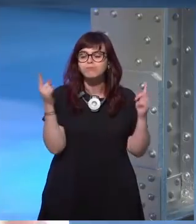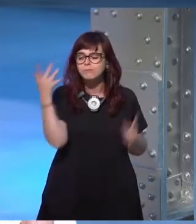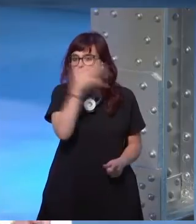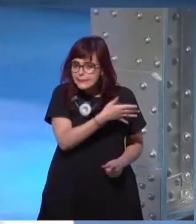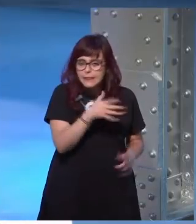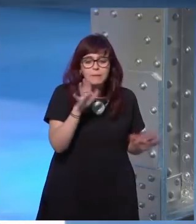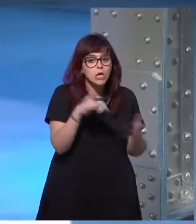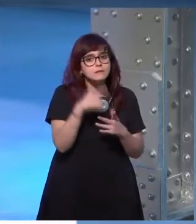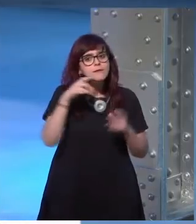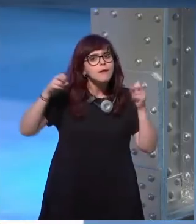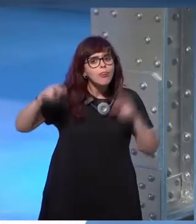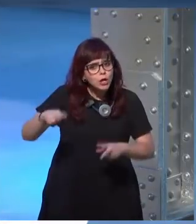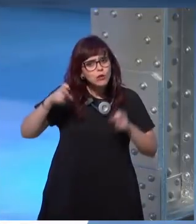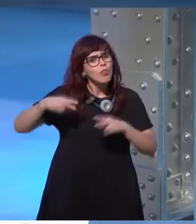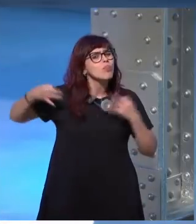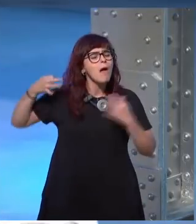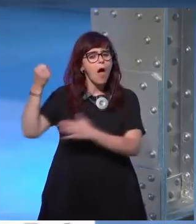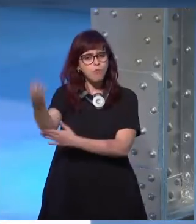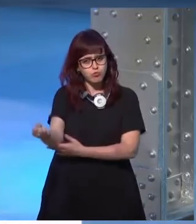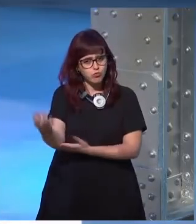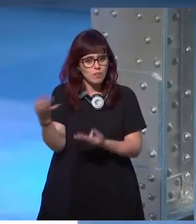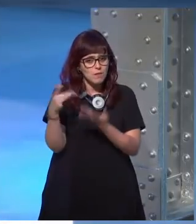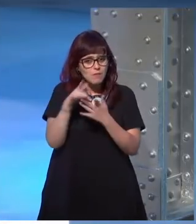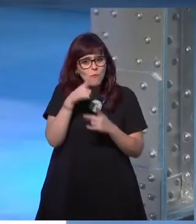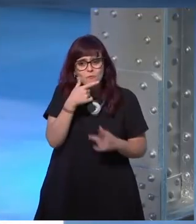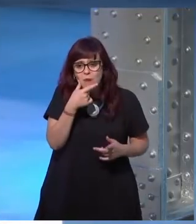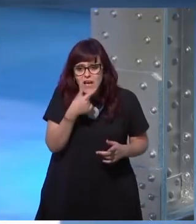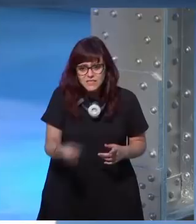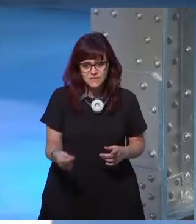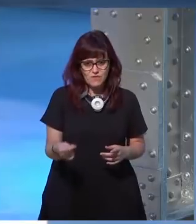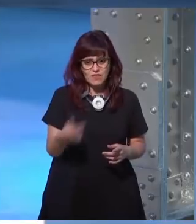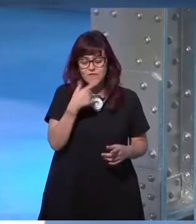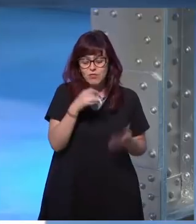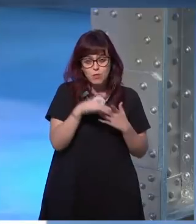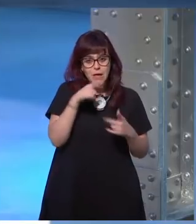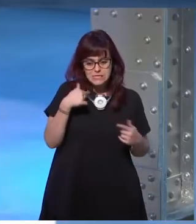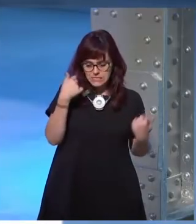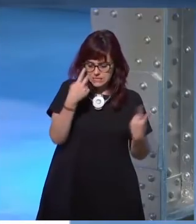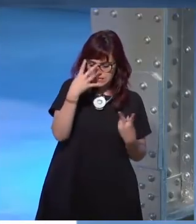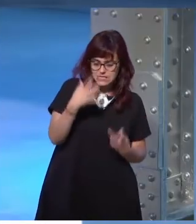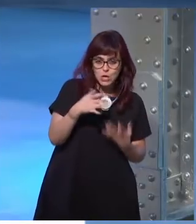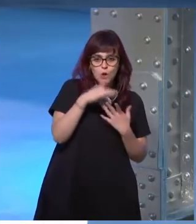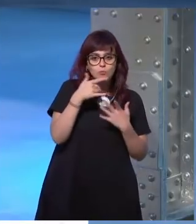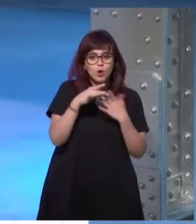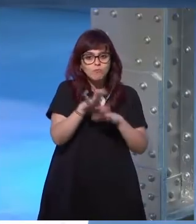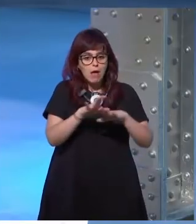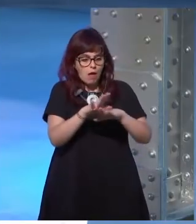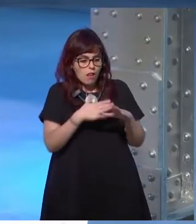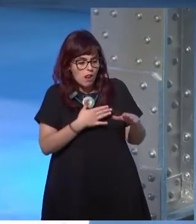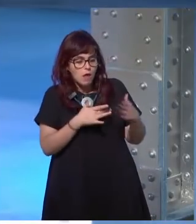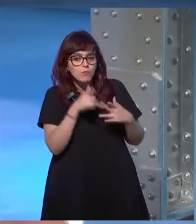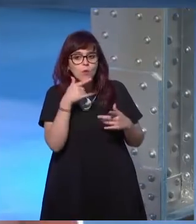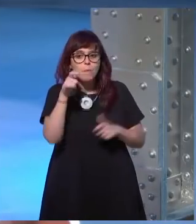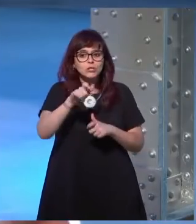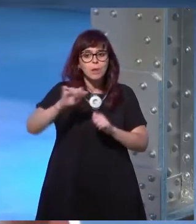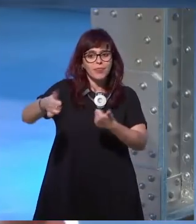pero si tienes razón que la apoyes es mucho más fácil que me tomen a mí en serio si ya tengo una carrera que tomen en serio